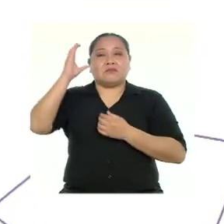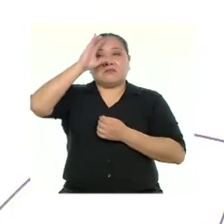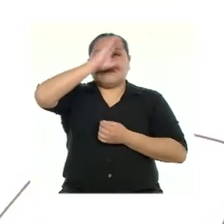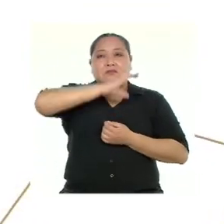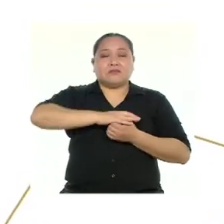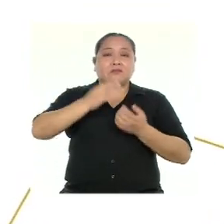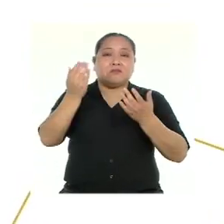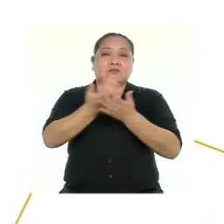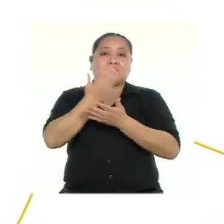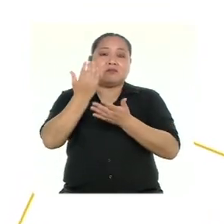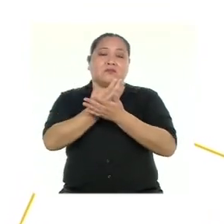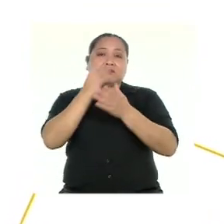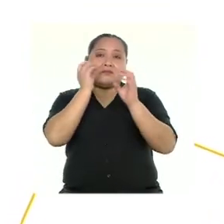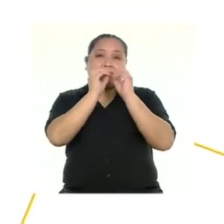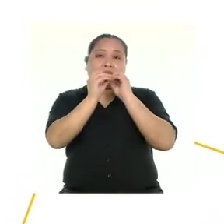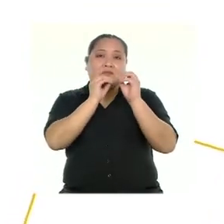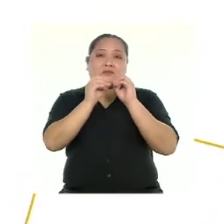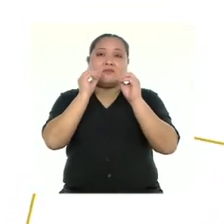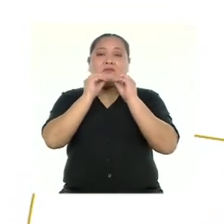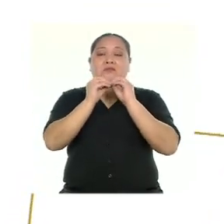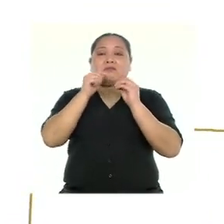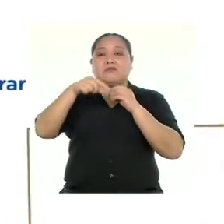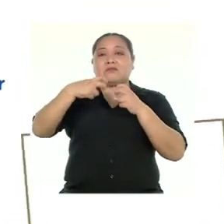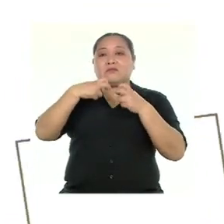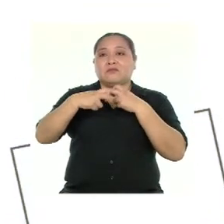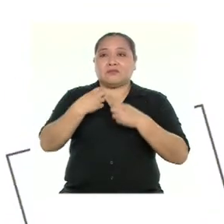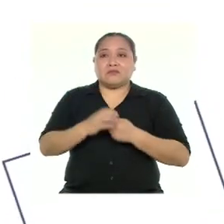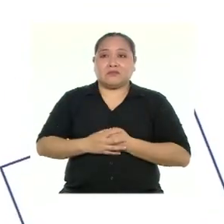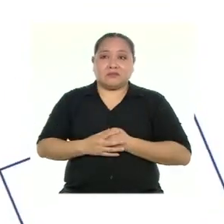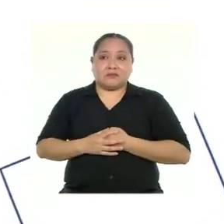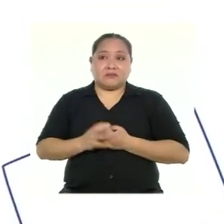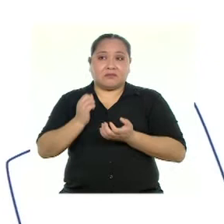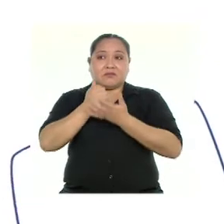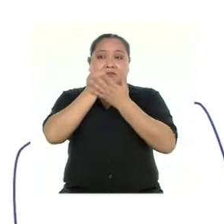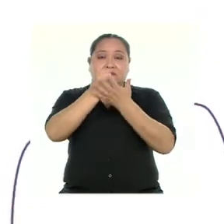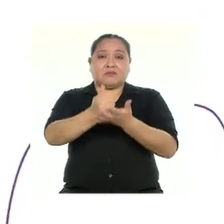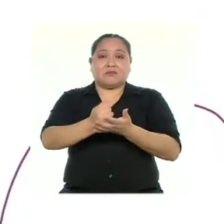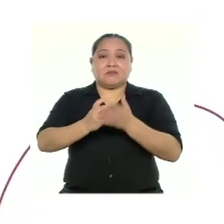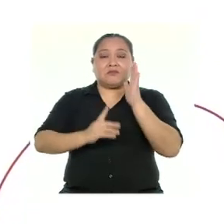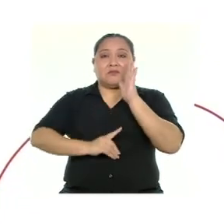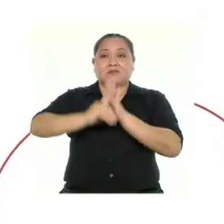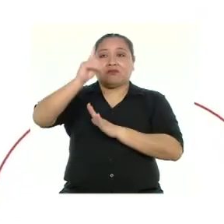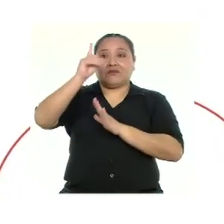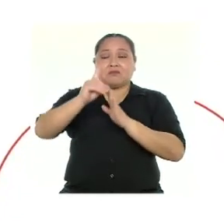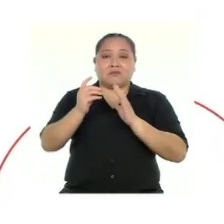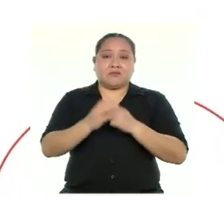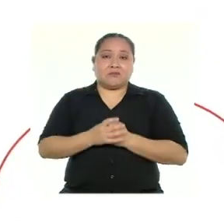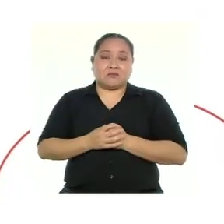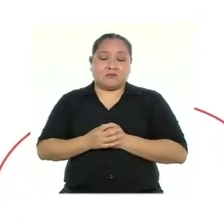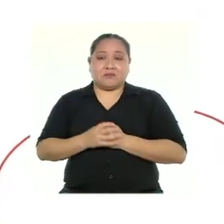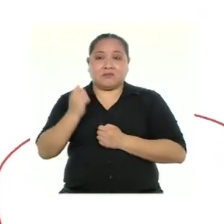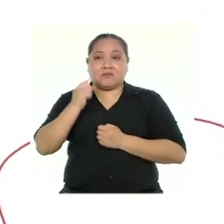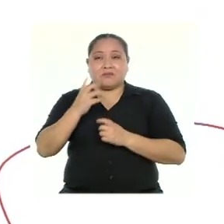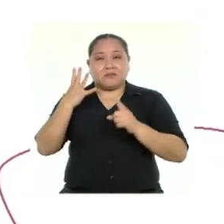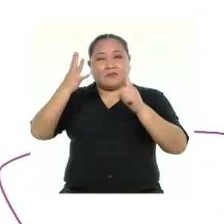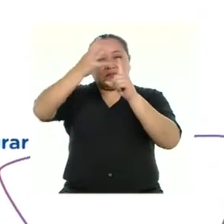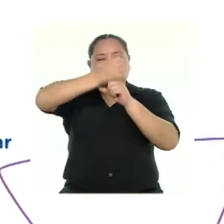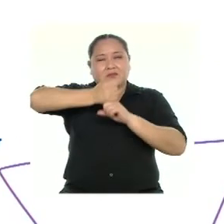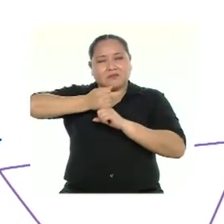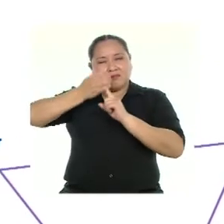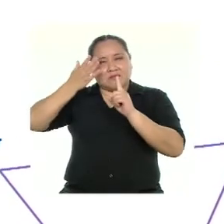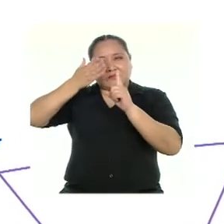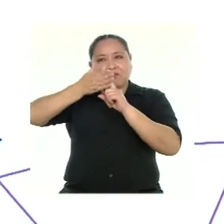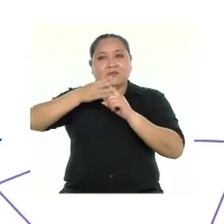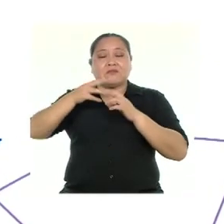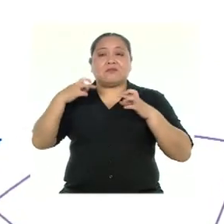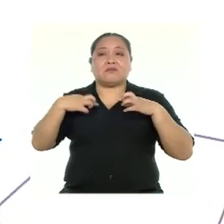búsqueda de nuevas soluciones para resolver problemas. Contribuye en nuestro desarrollo estratégico para lograr nuestras metas y